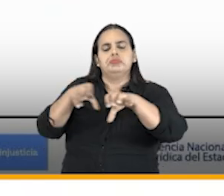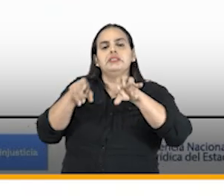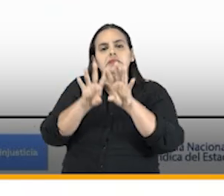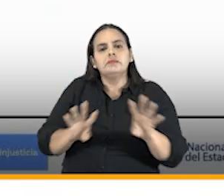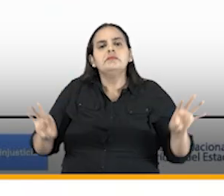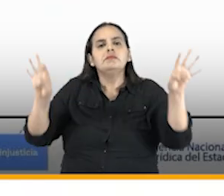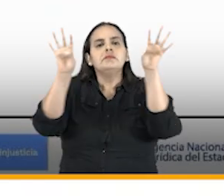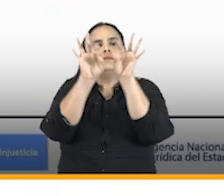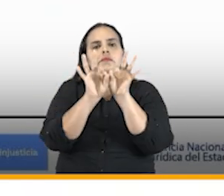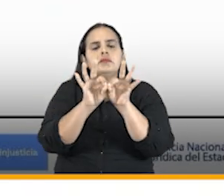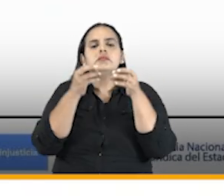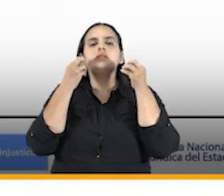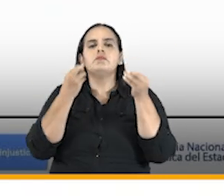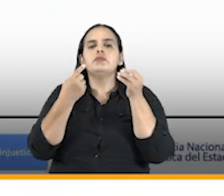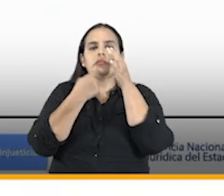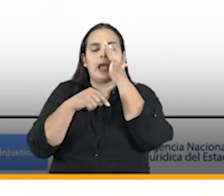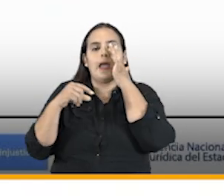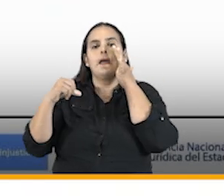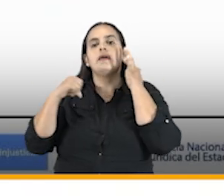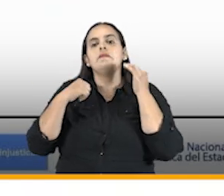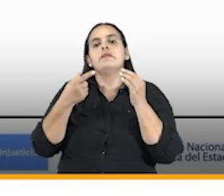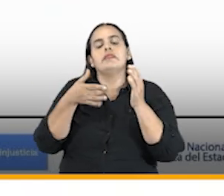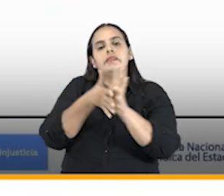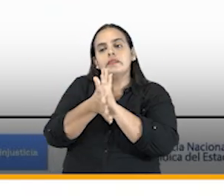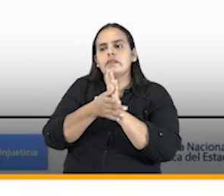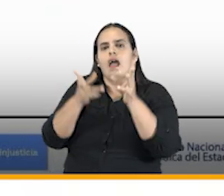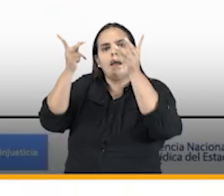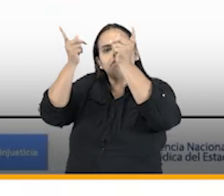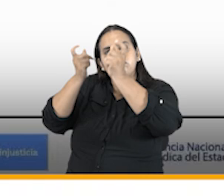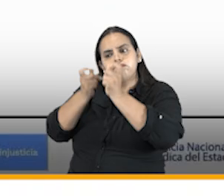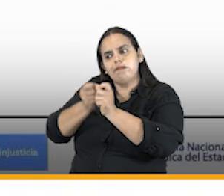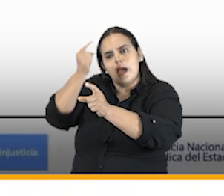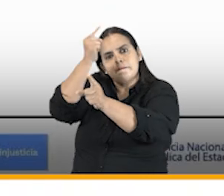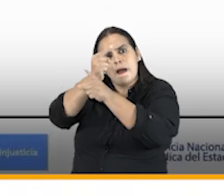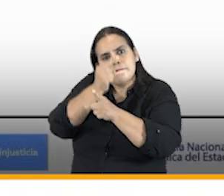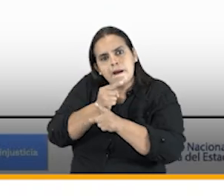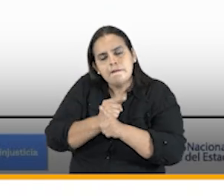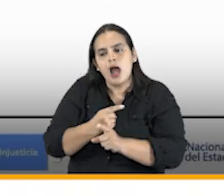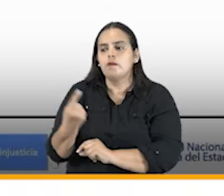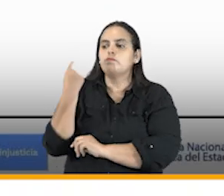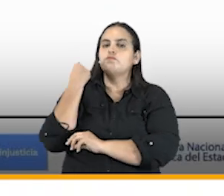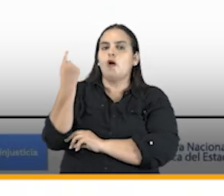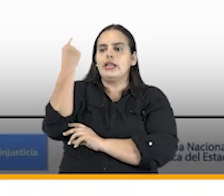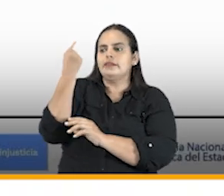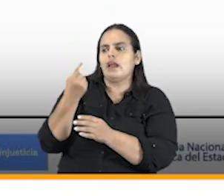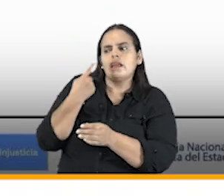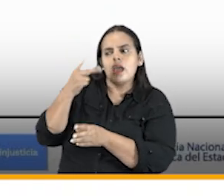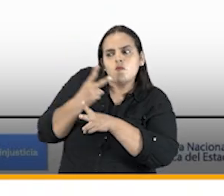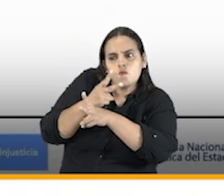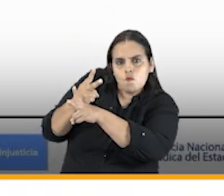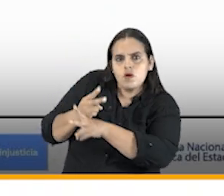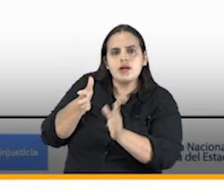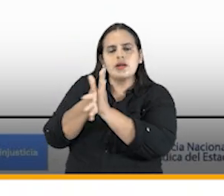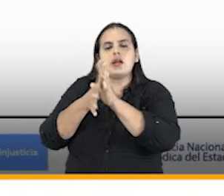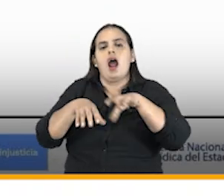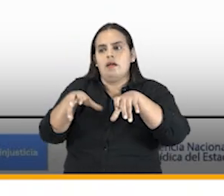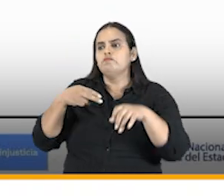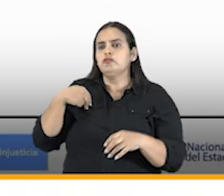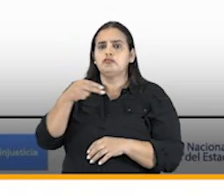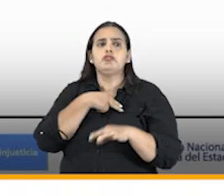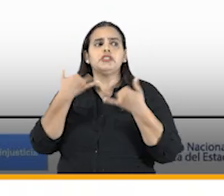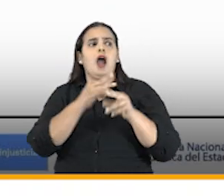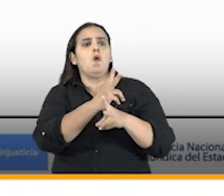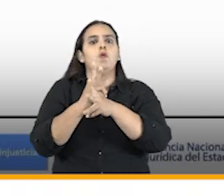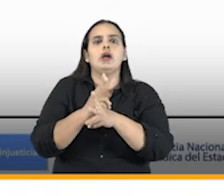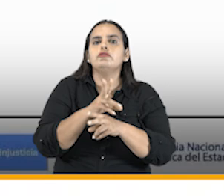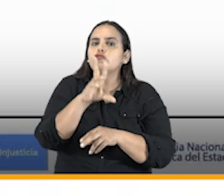tener mediciones de la efectividad de la política de prevención no es solo decir vamos a prevenir hay que medir que